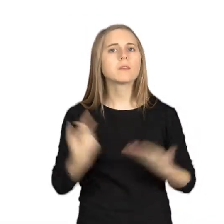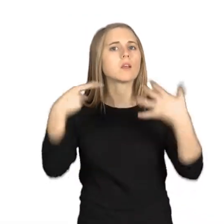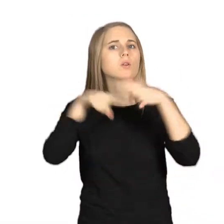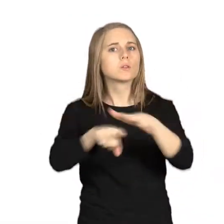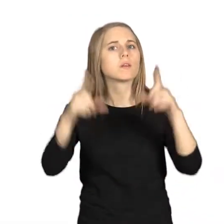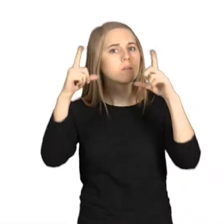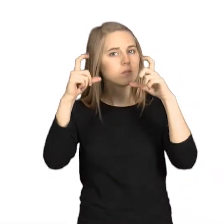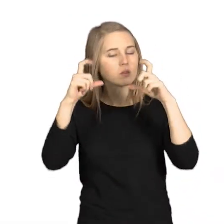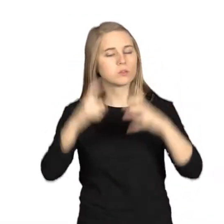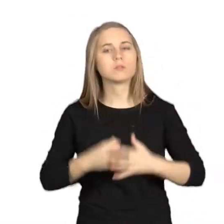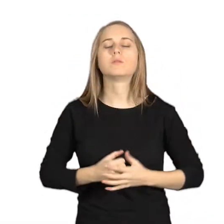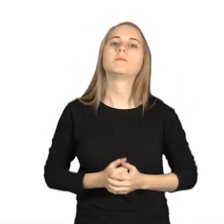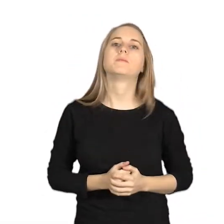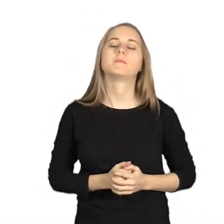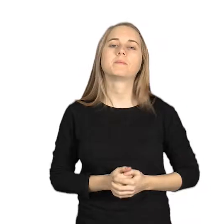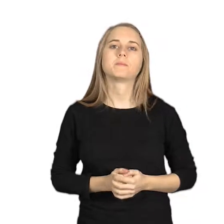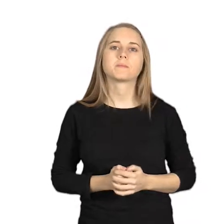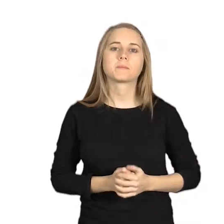Inclusividad en fotos.